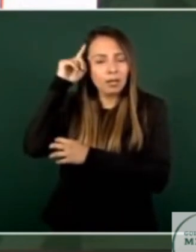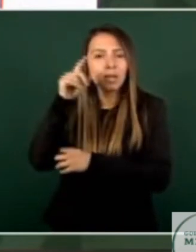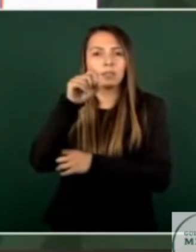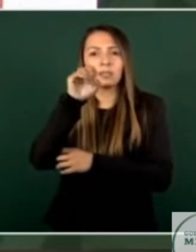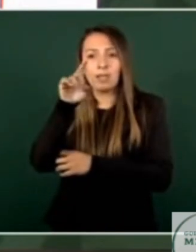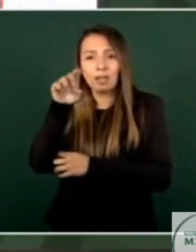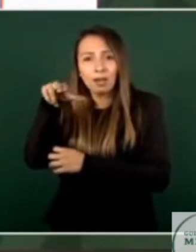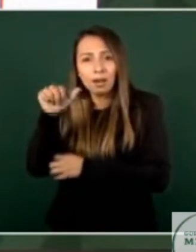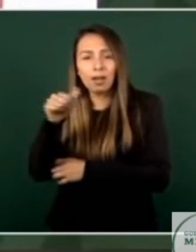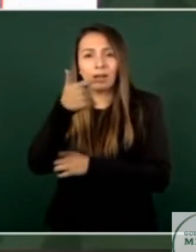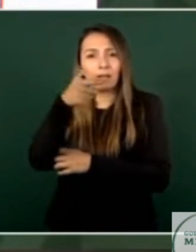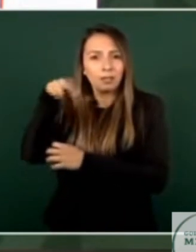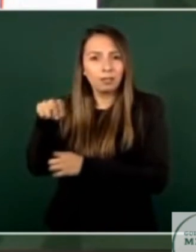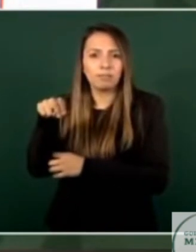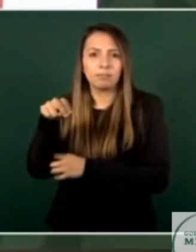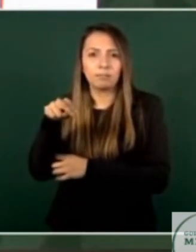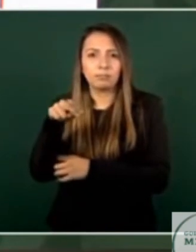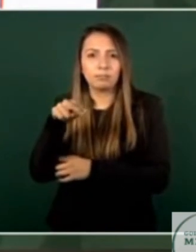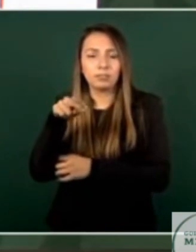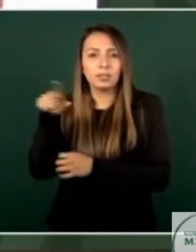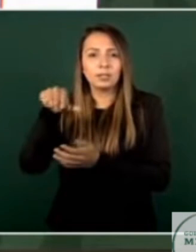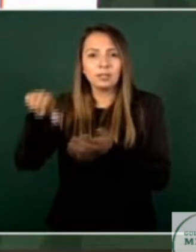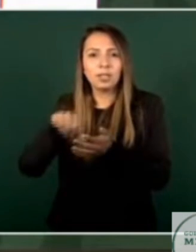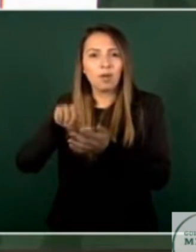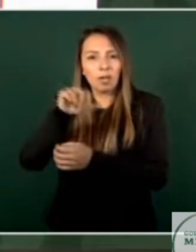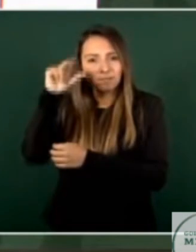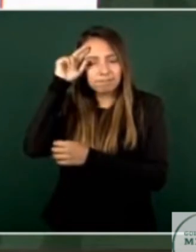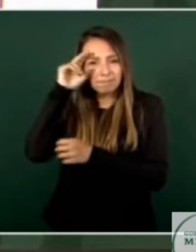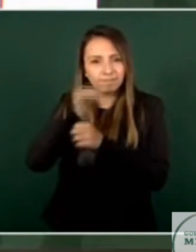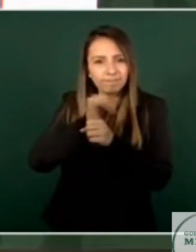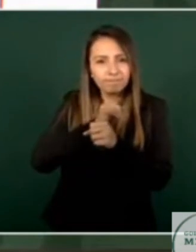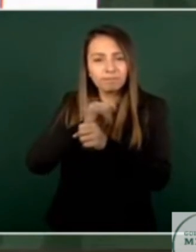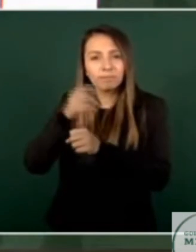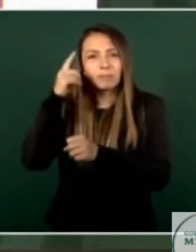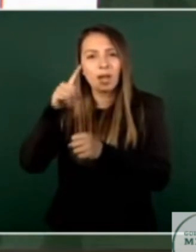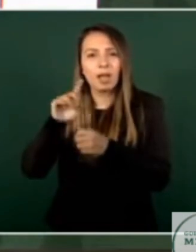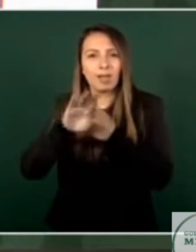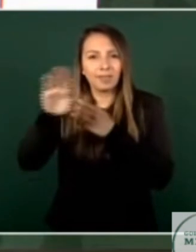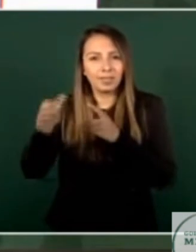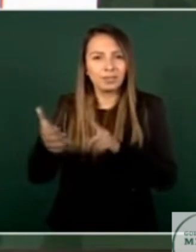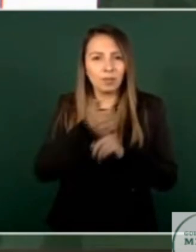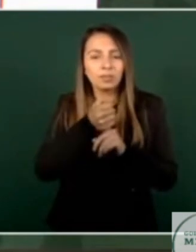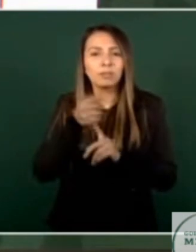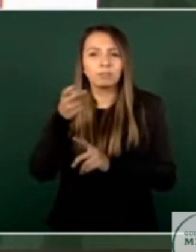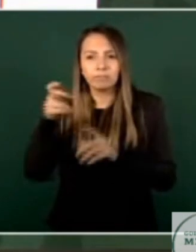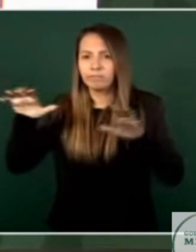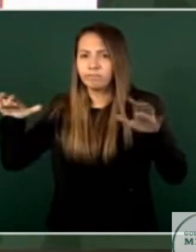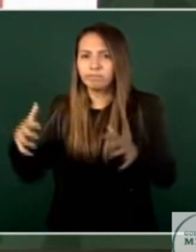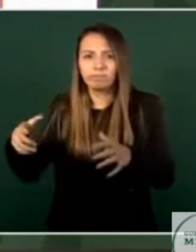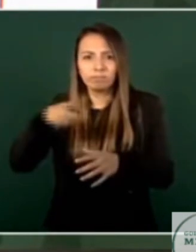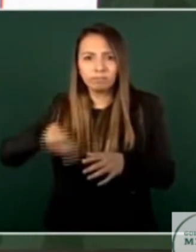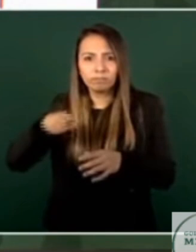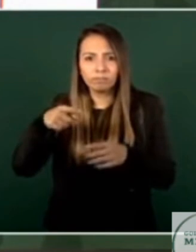Guardia Nacional, el Centro Nacional de Inteligencia y la Coordinación Antisecuestros en el caso, el mero día